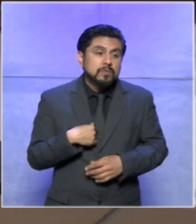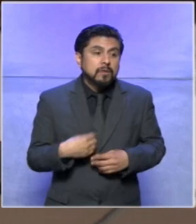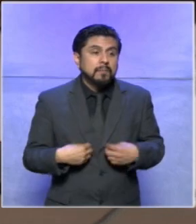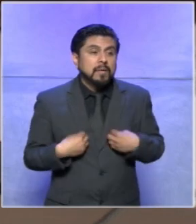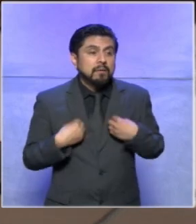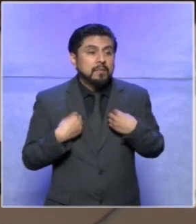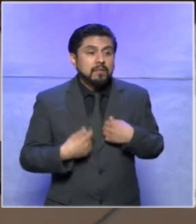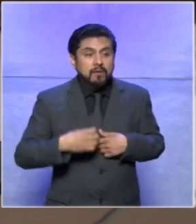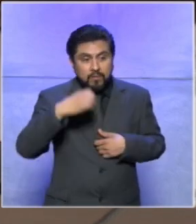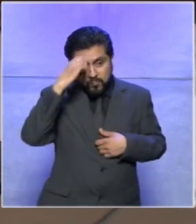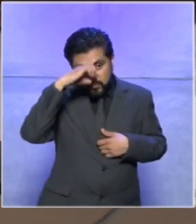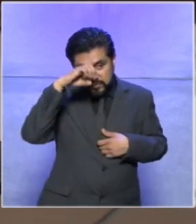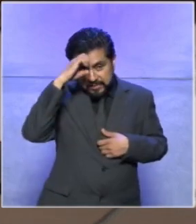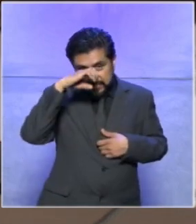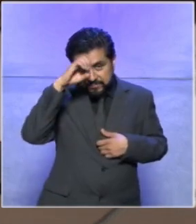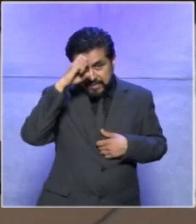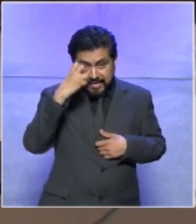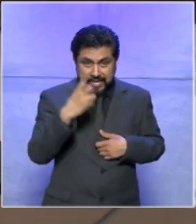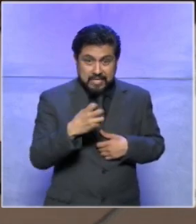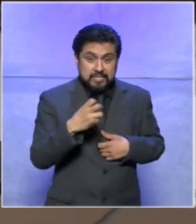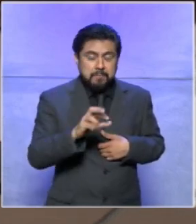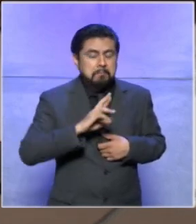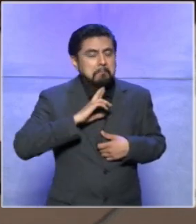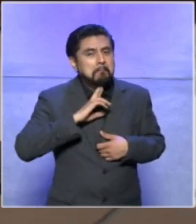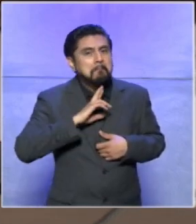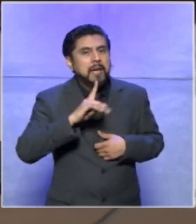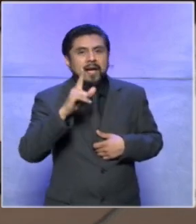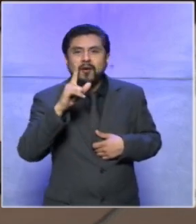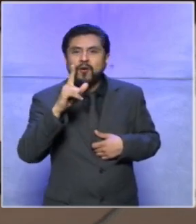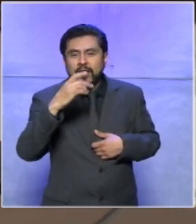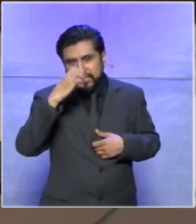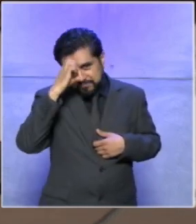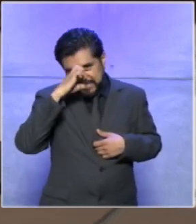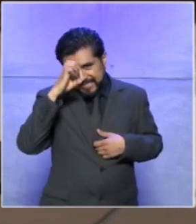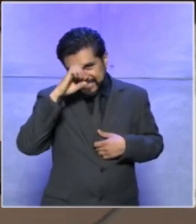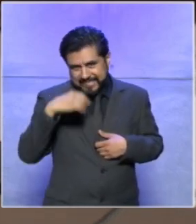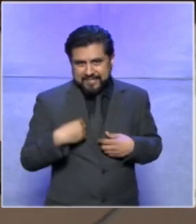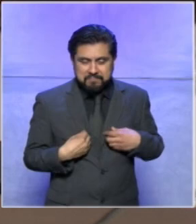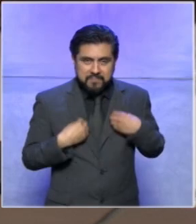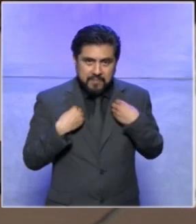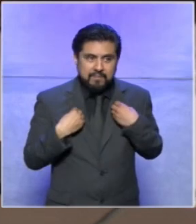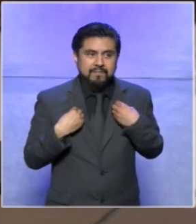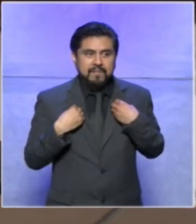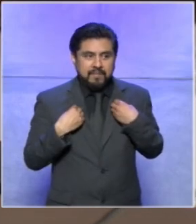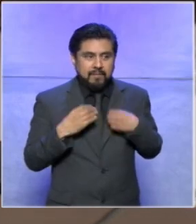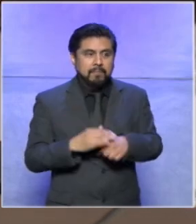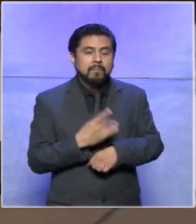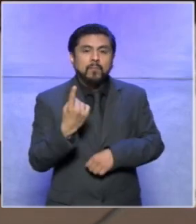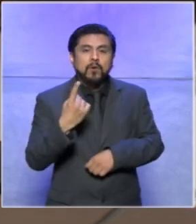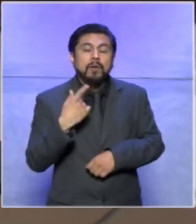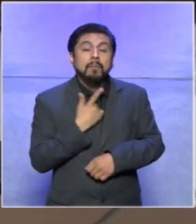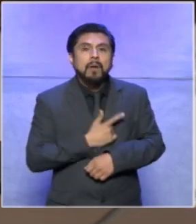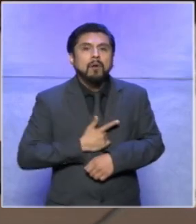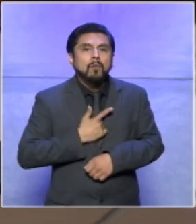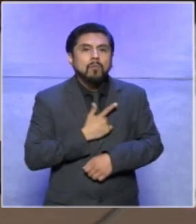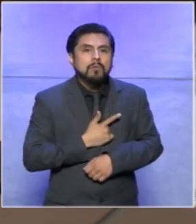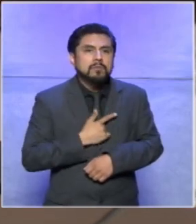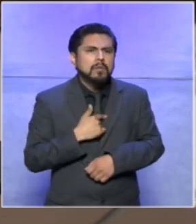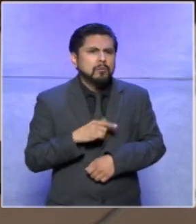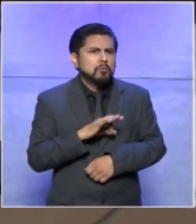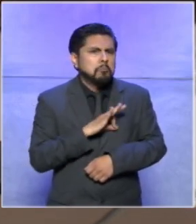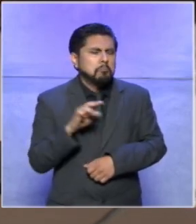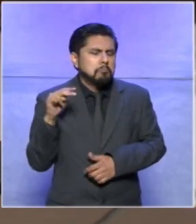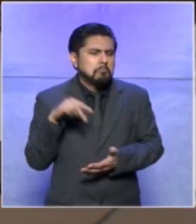vivido muchas experiencias esta es una de las mejores la verdad y la verdad es que me ha gustado mucho porque he podido